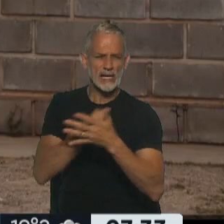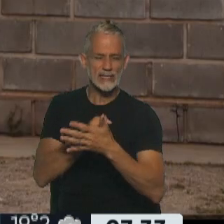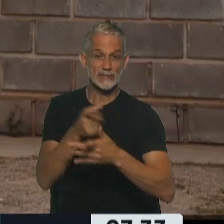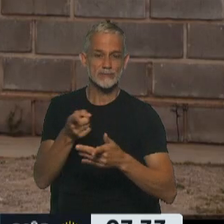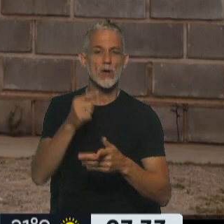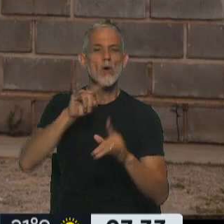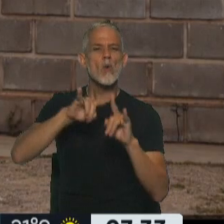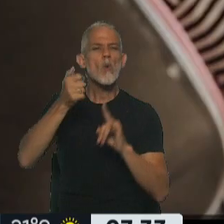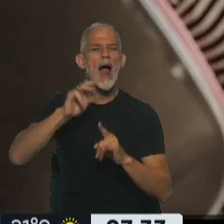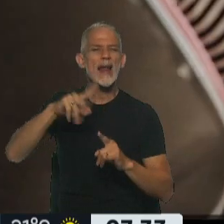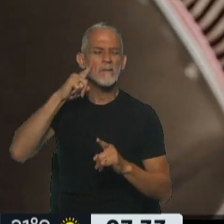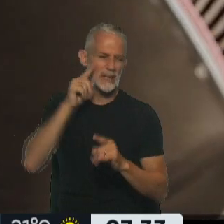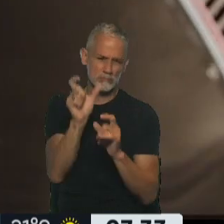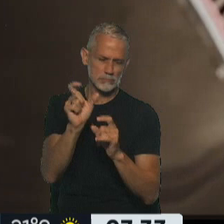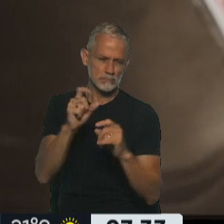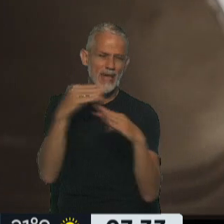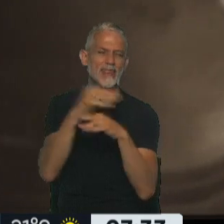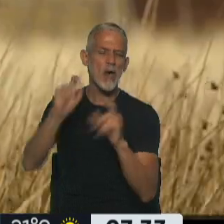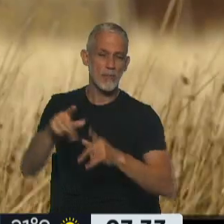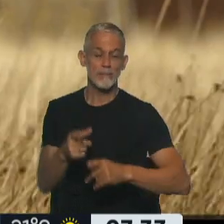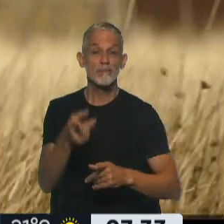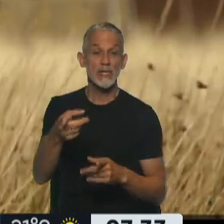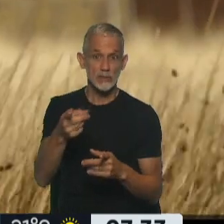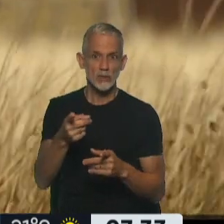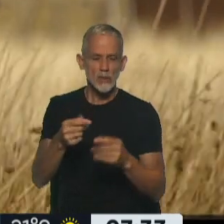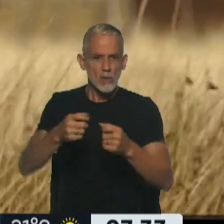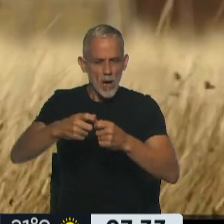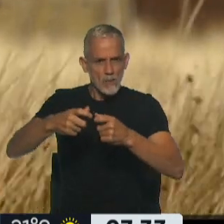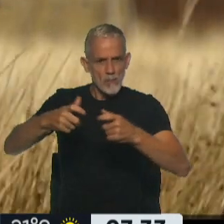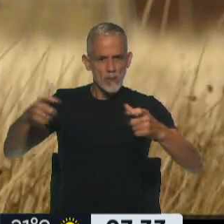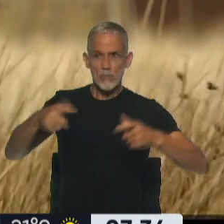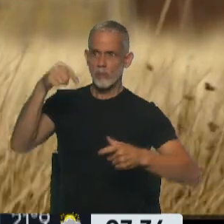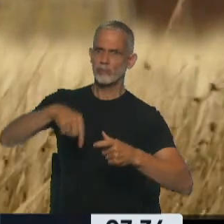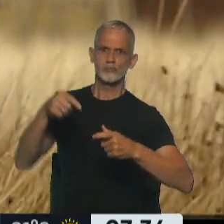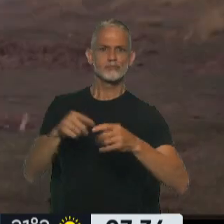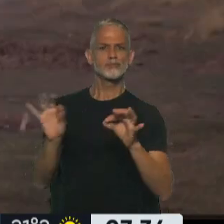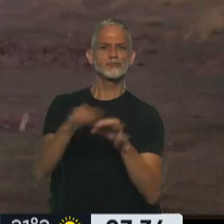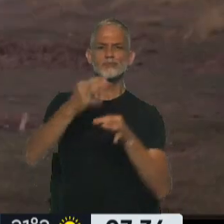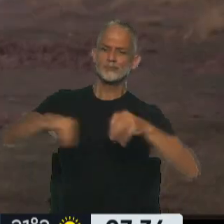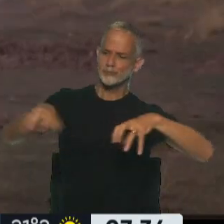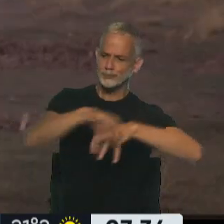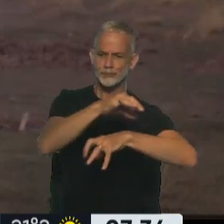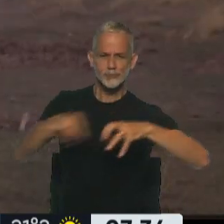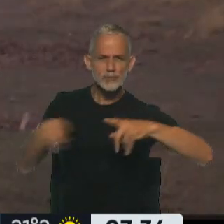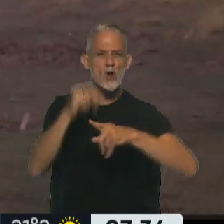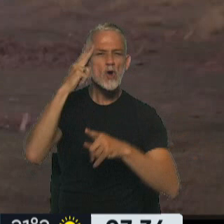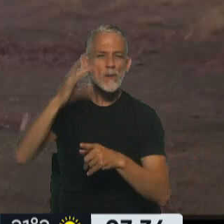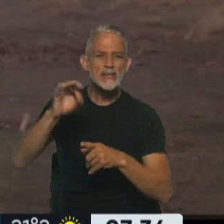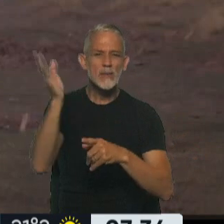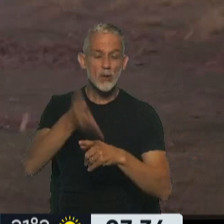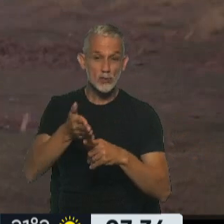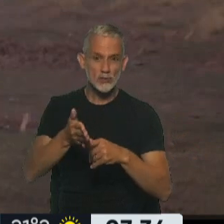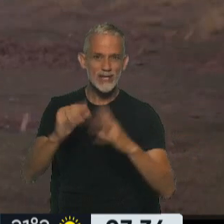Huarmi Sayasunco, que fue creciendo y en el presente tiene su propia hilandería, procesa el 90% de la lana